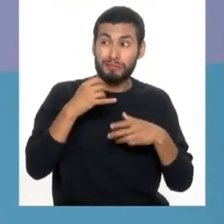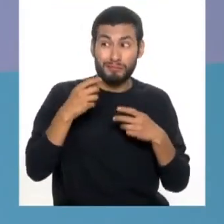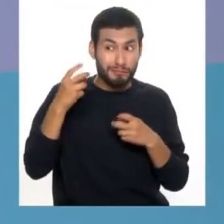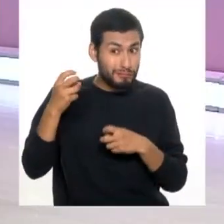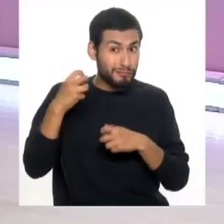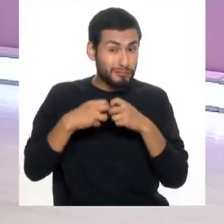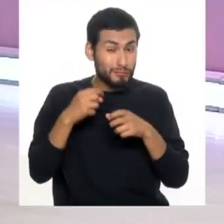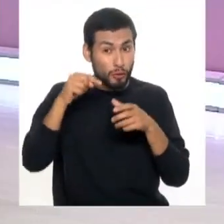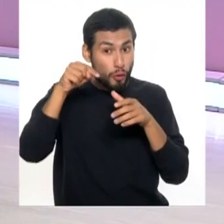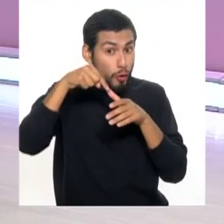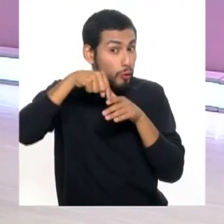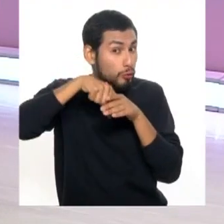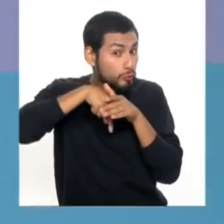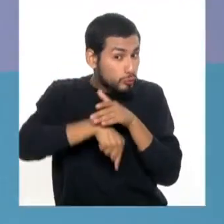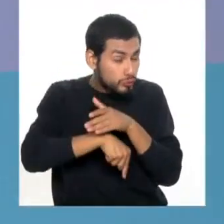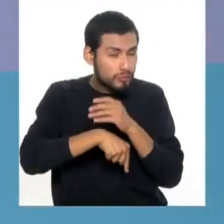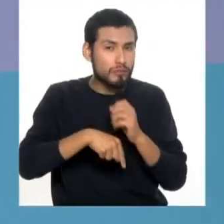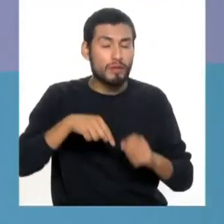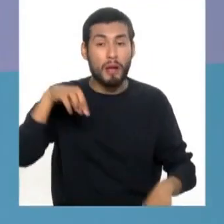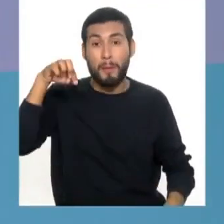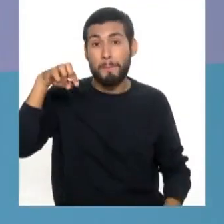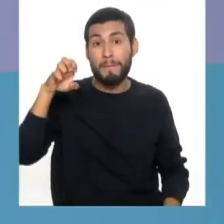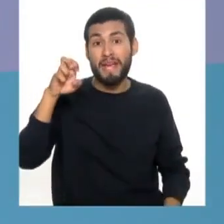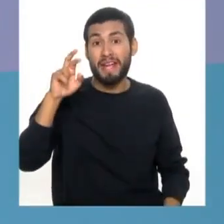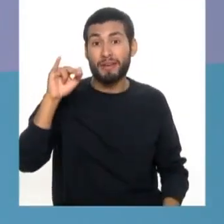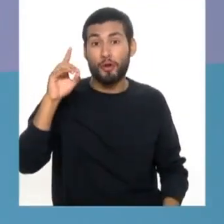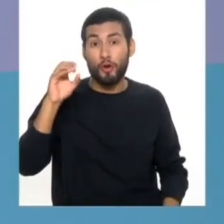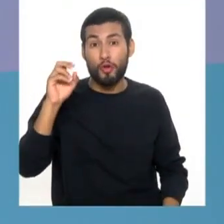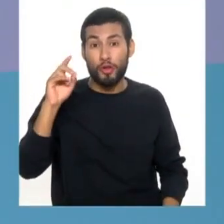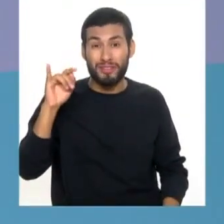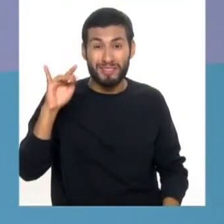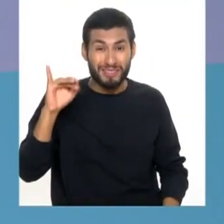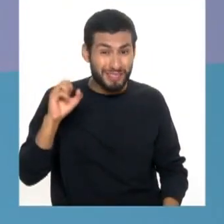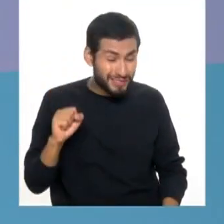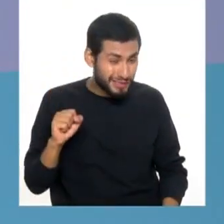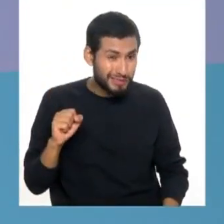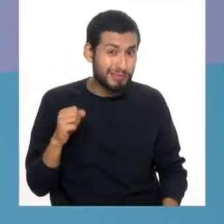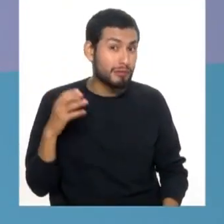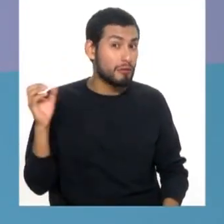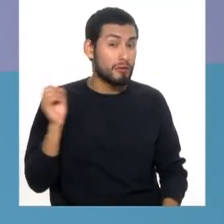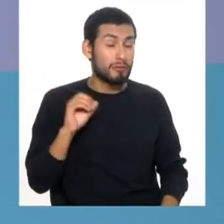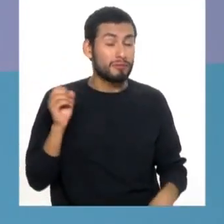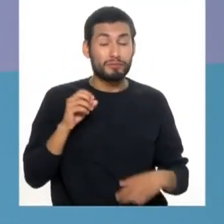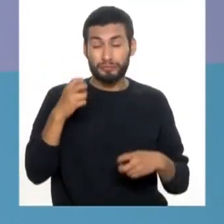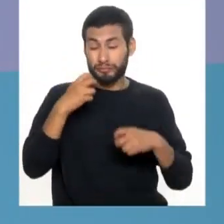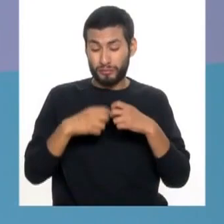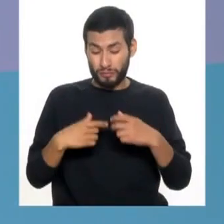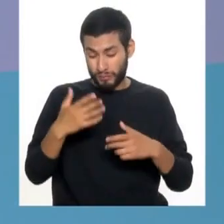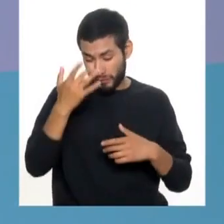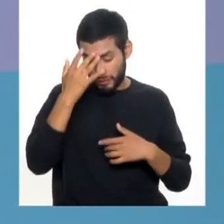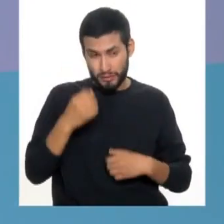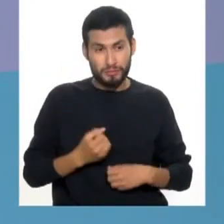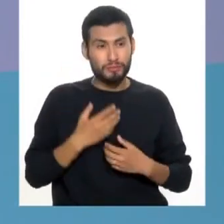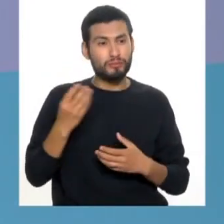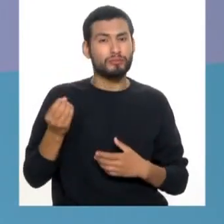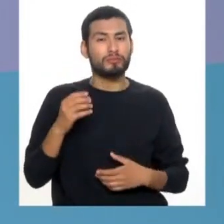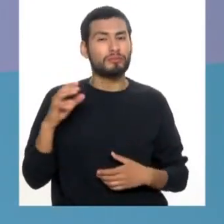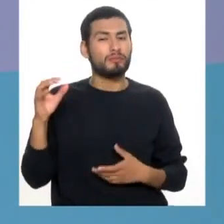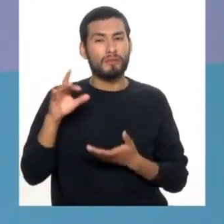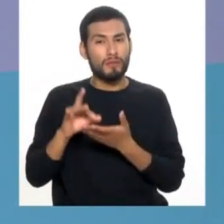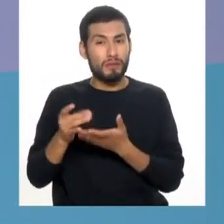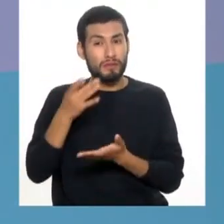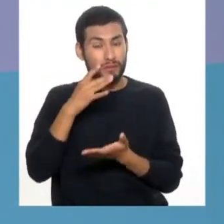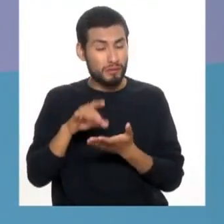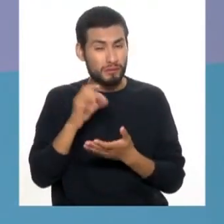periodontitis ya. Ya, una periodontitis. O alguna enfermedad que nos pueda ocasionar problemas en las encías, como es el problema de tomar algunos medicamentos.